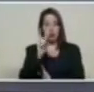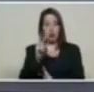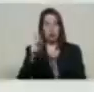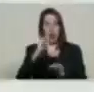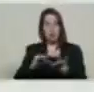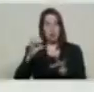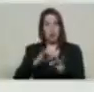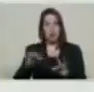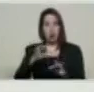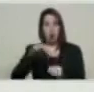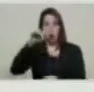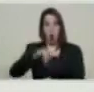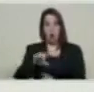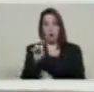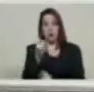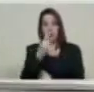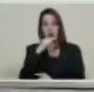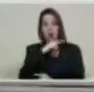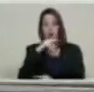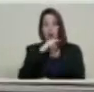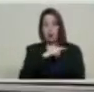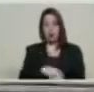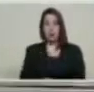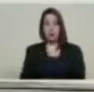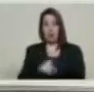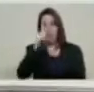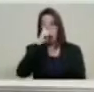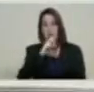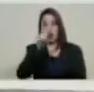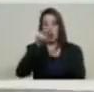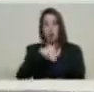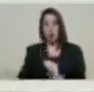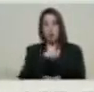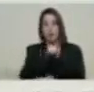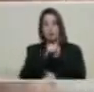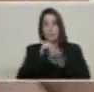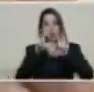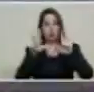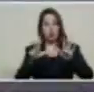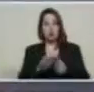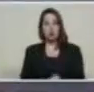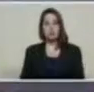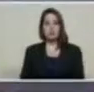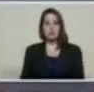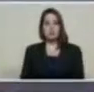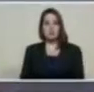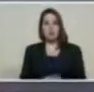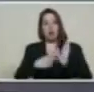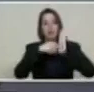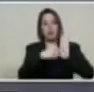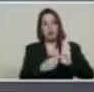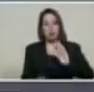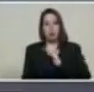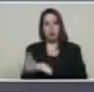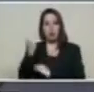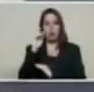hoy, primero de octubre del año 2018 Publíquese